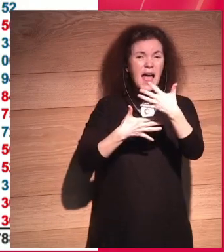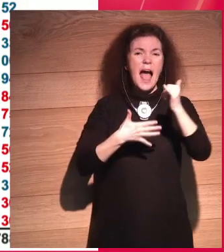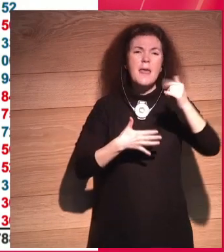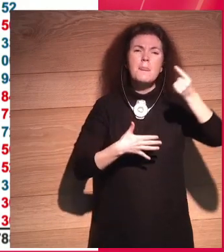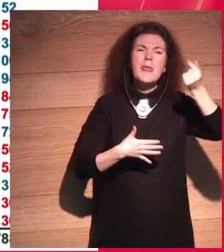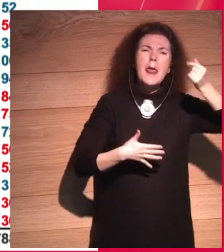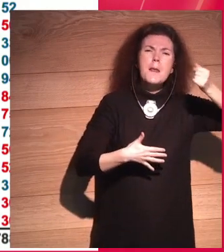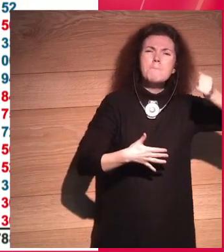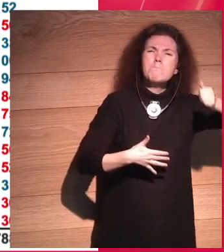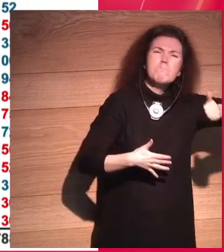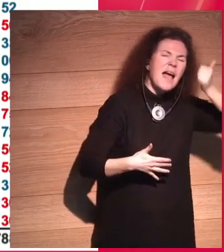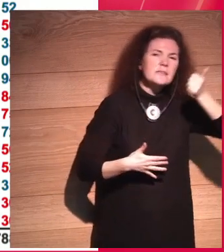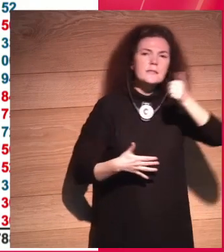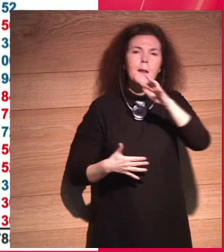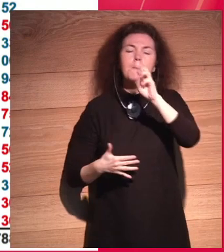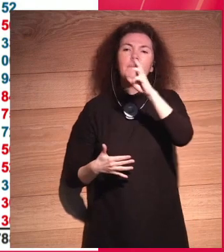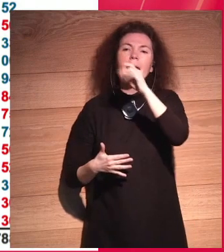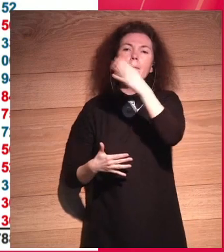dinero que el PIB de Francia.